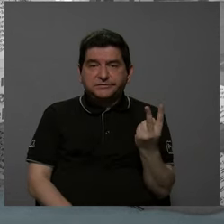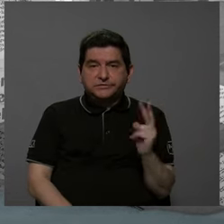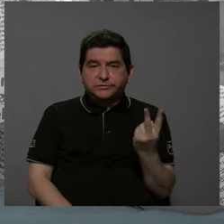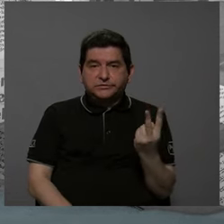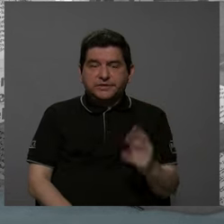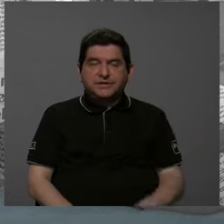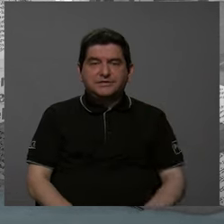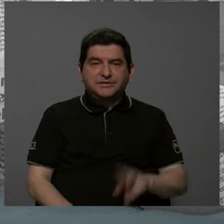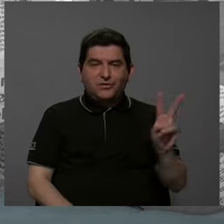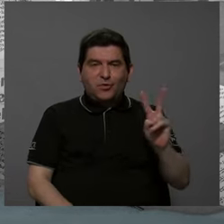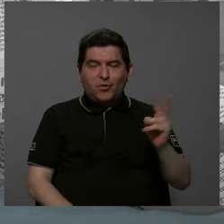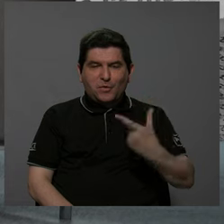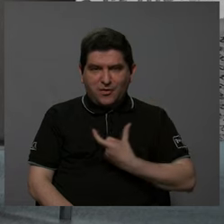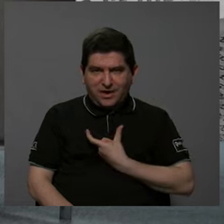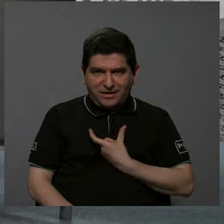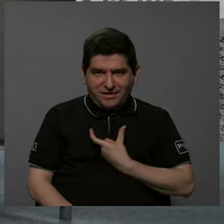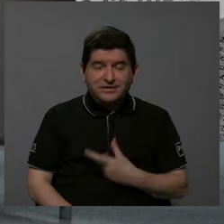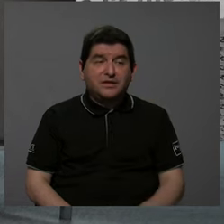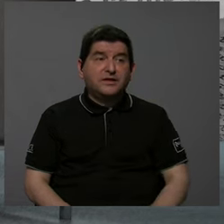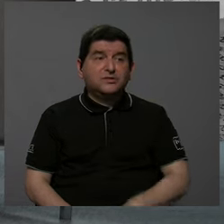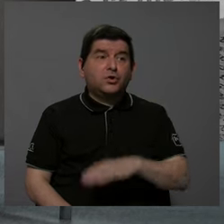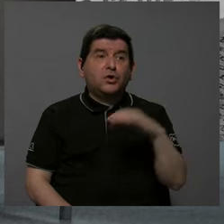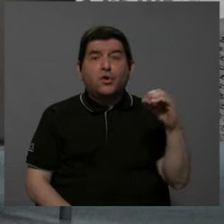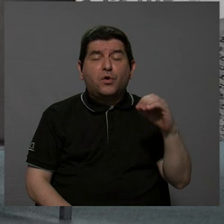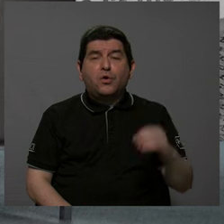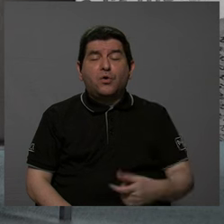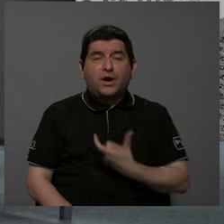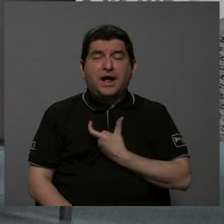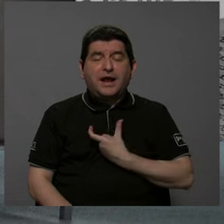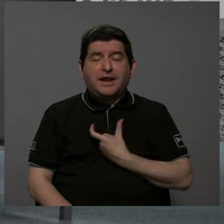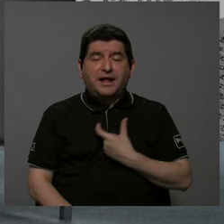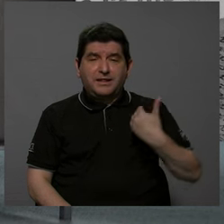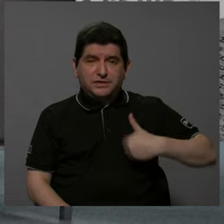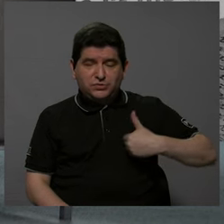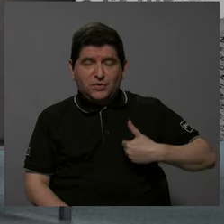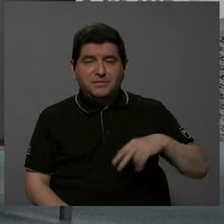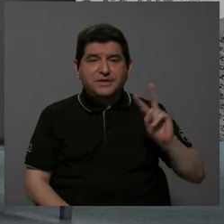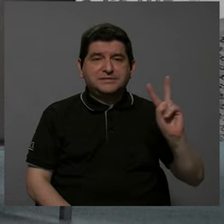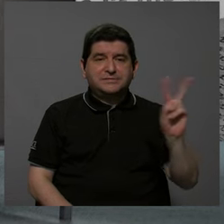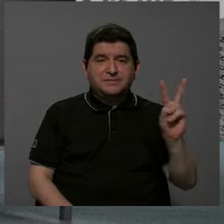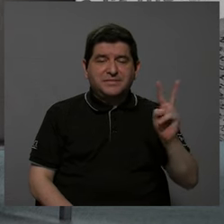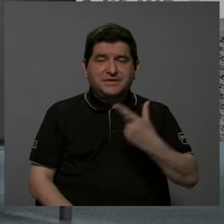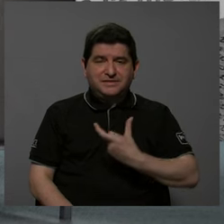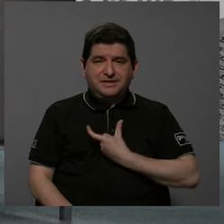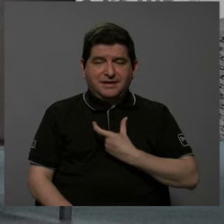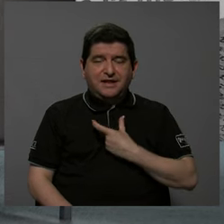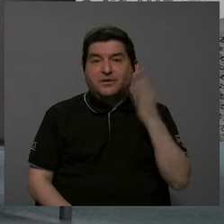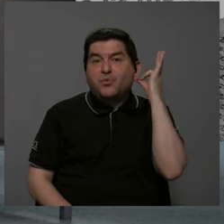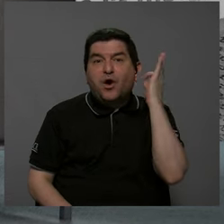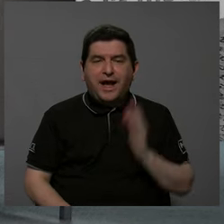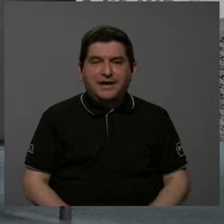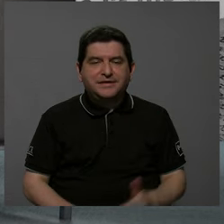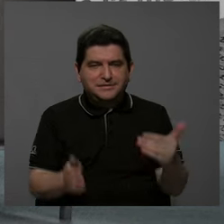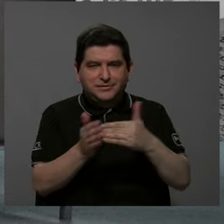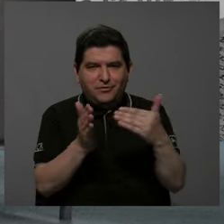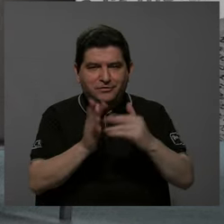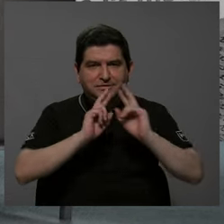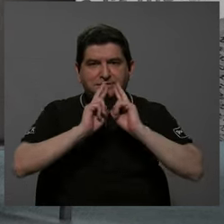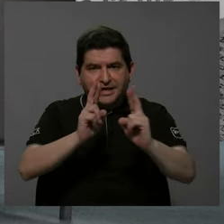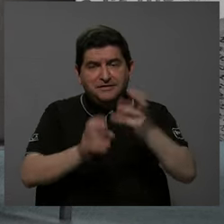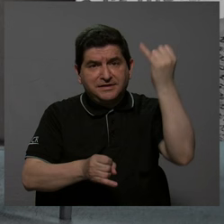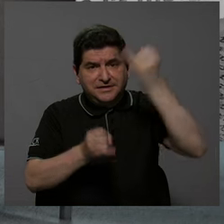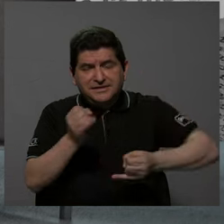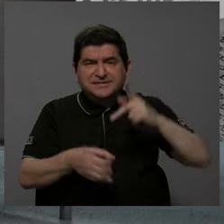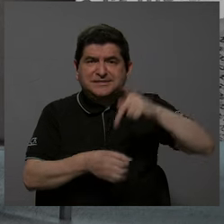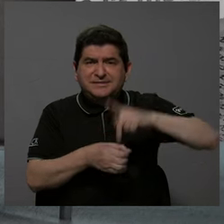vicealcaldesas. O alcaldes varones y vicealcaldesas mujeres. Entonces, nuevamente, en el resultado final, la